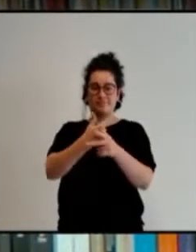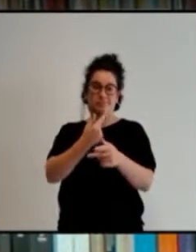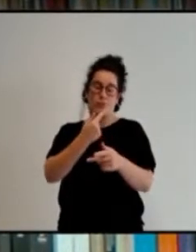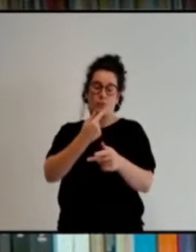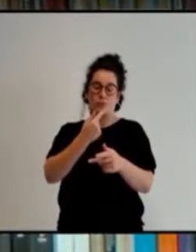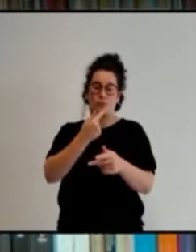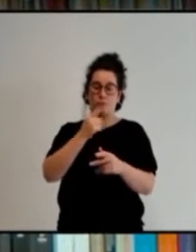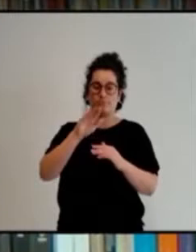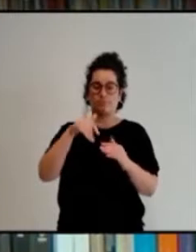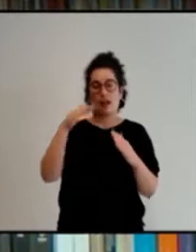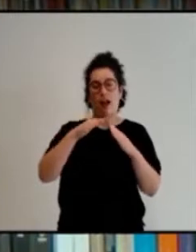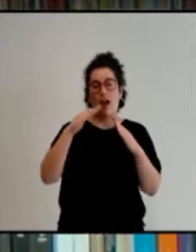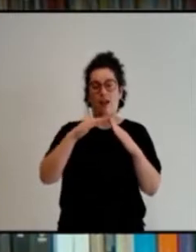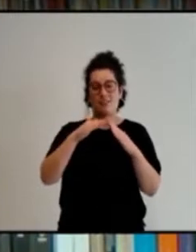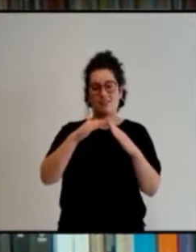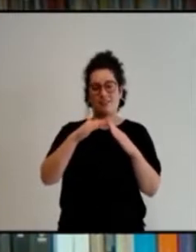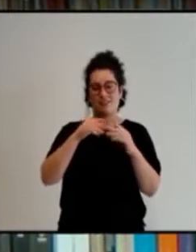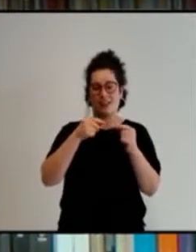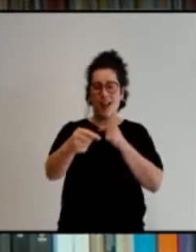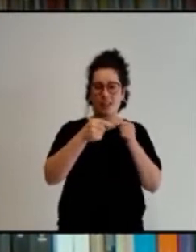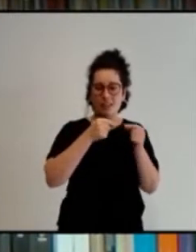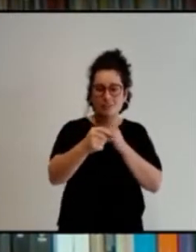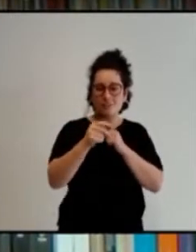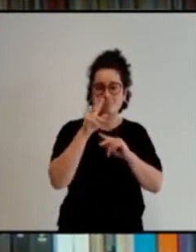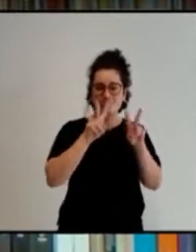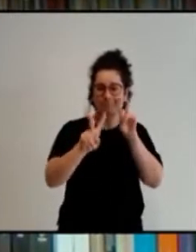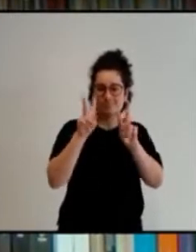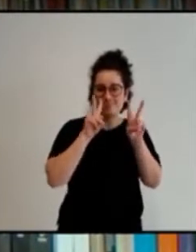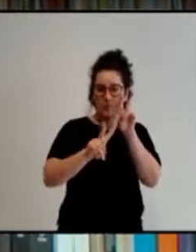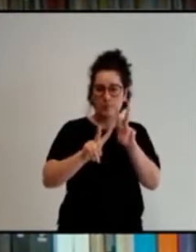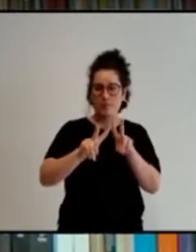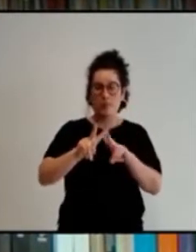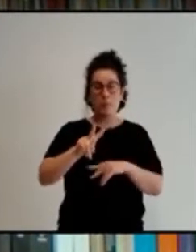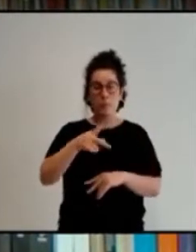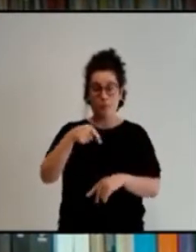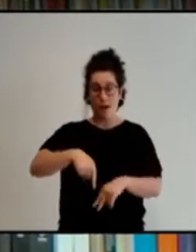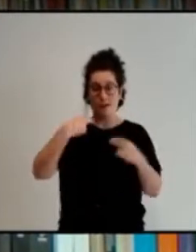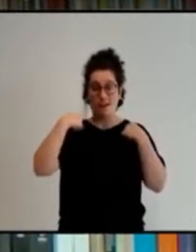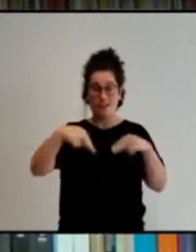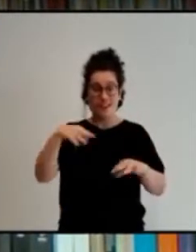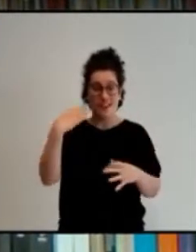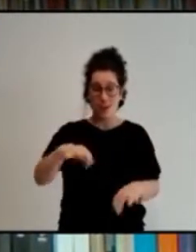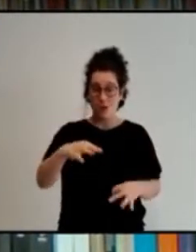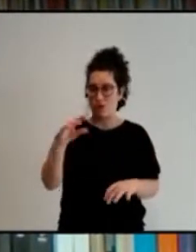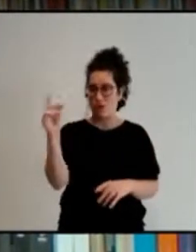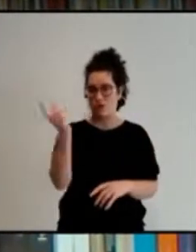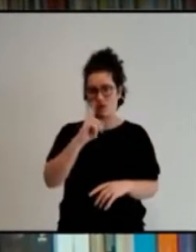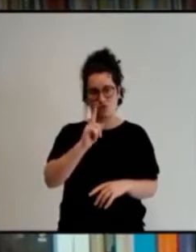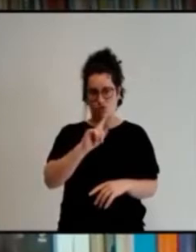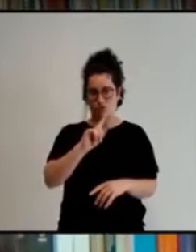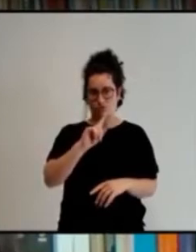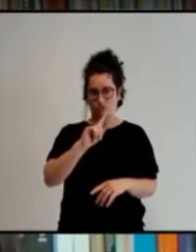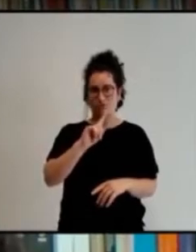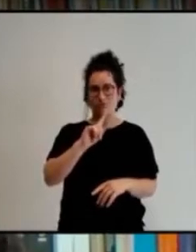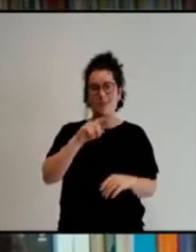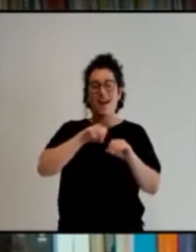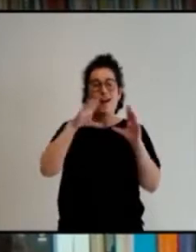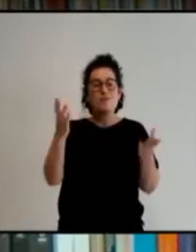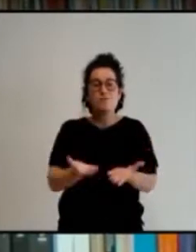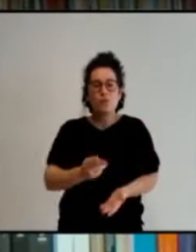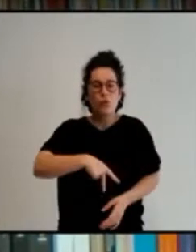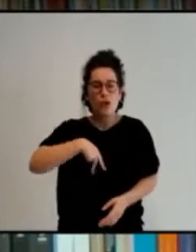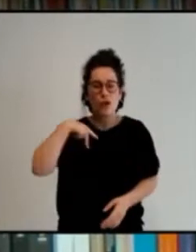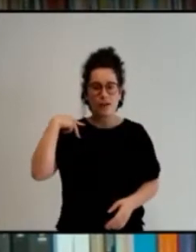No solamente en Lleida, no solamente en Cataluña, sino en muchas otras partes del mundo porque